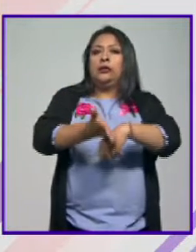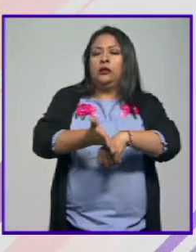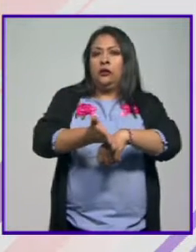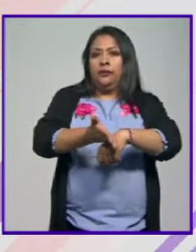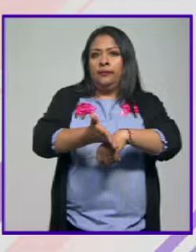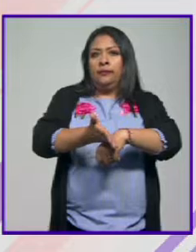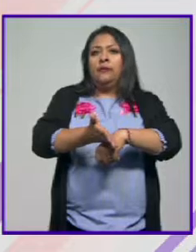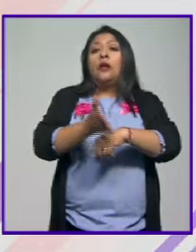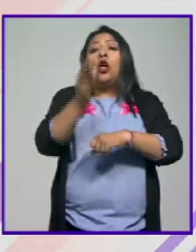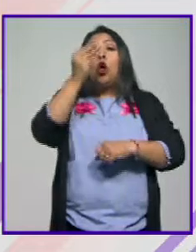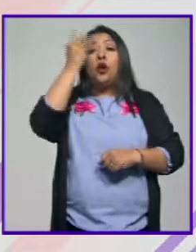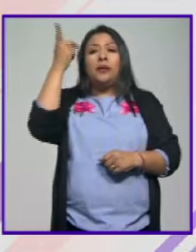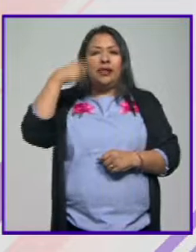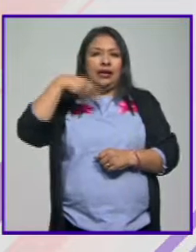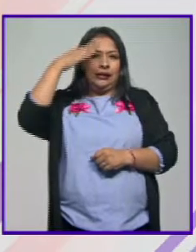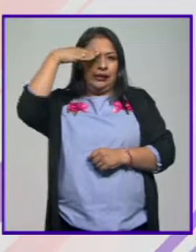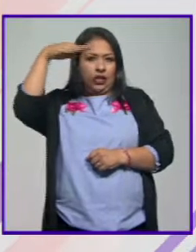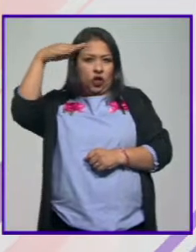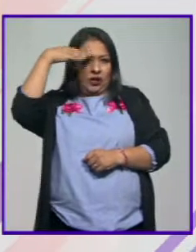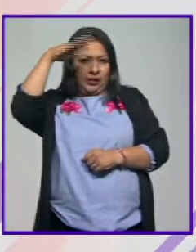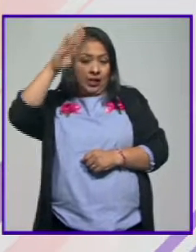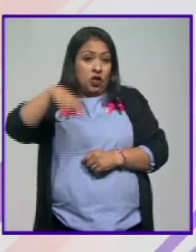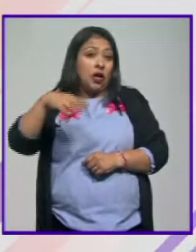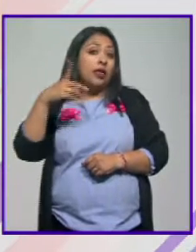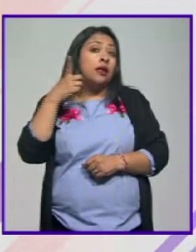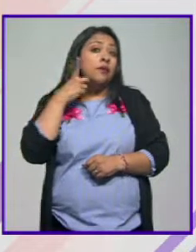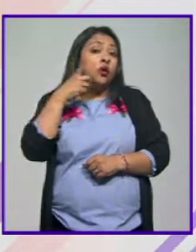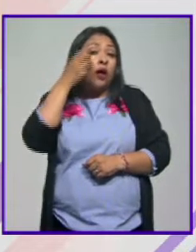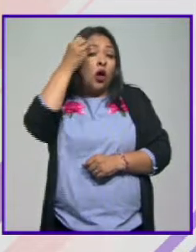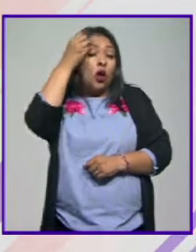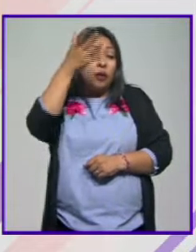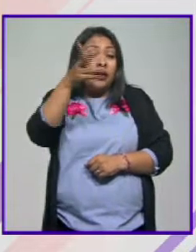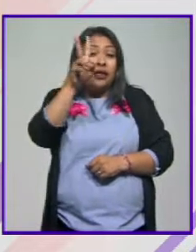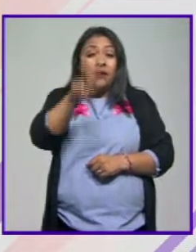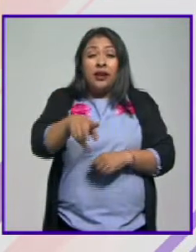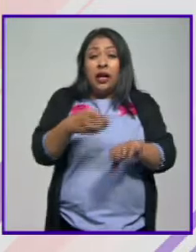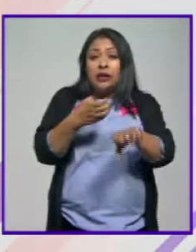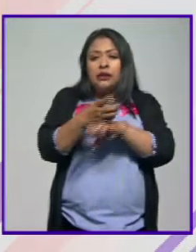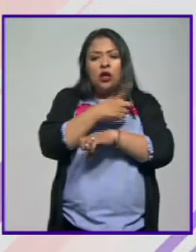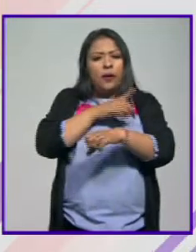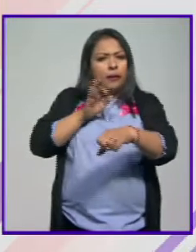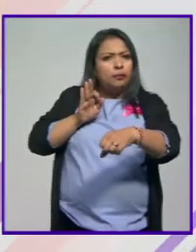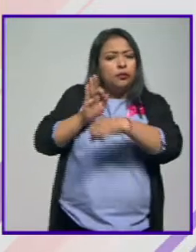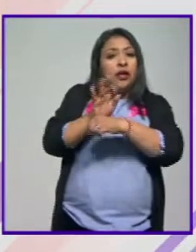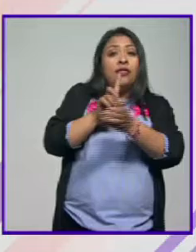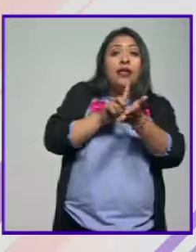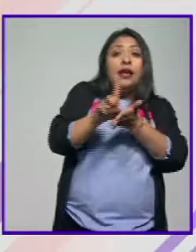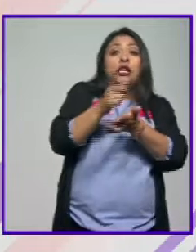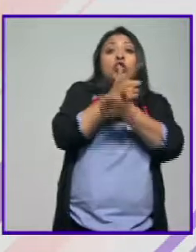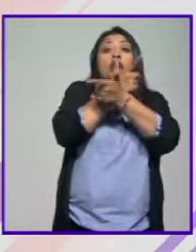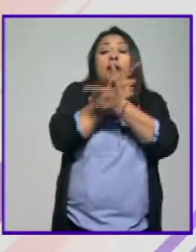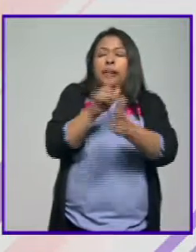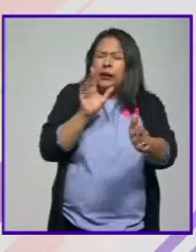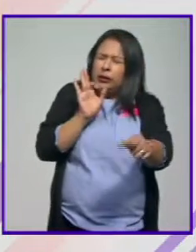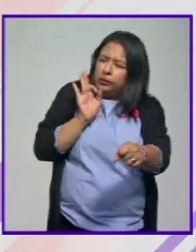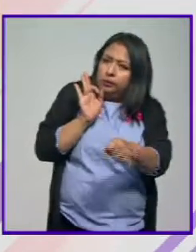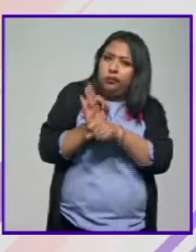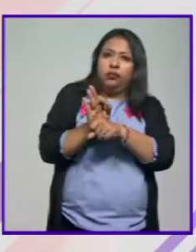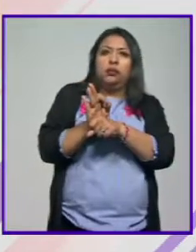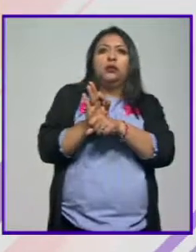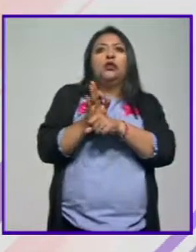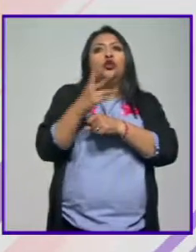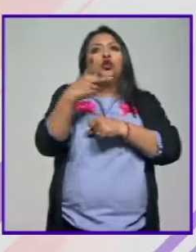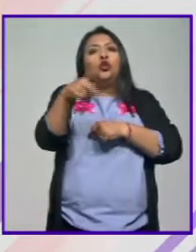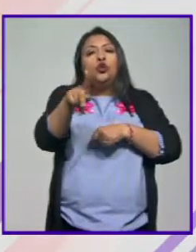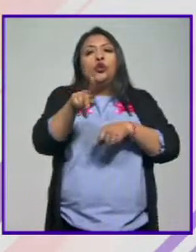Y se les olvidó a los señores y señoras diputados que la función del Estado es garantizar derechos y libertades, su función